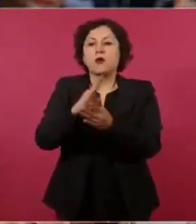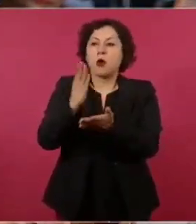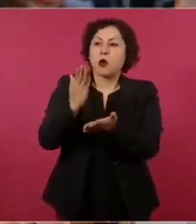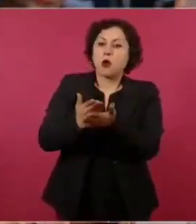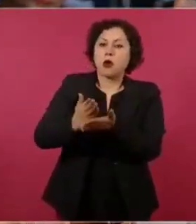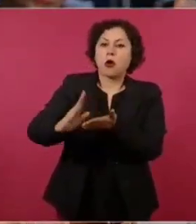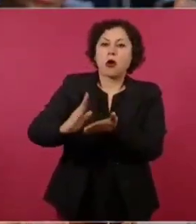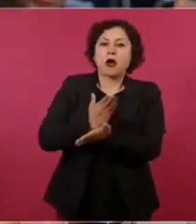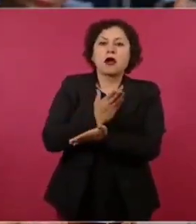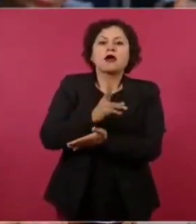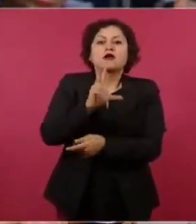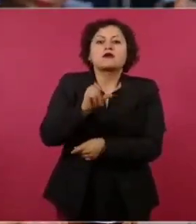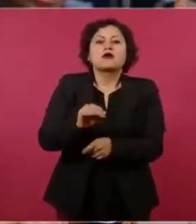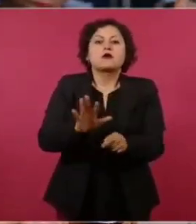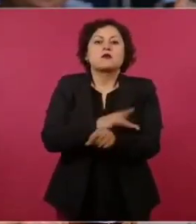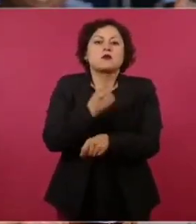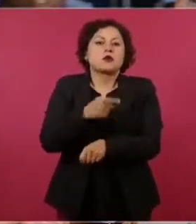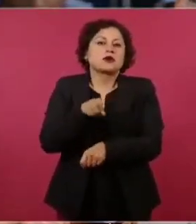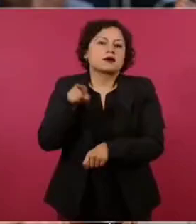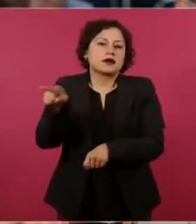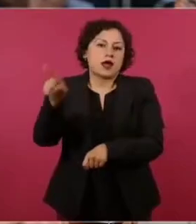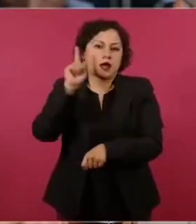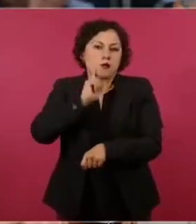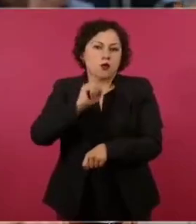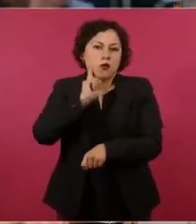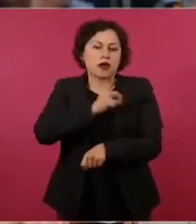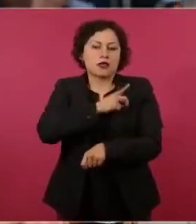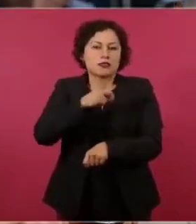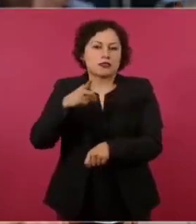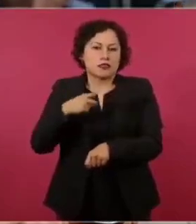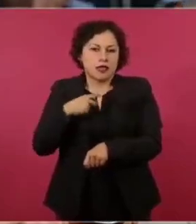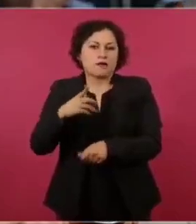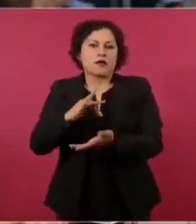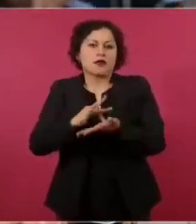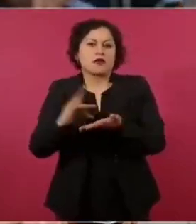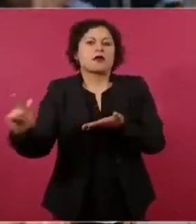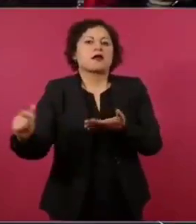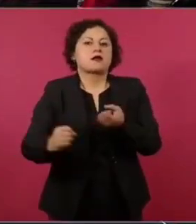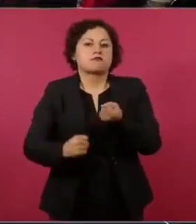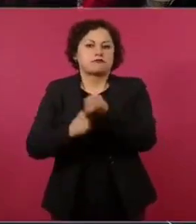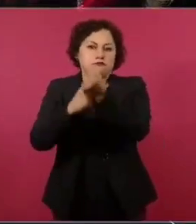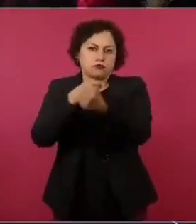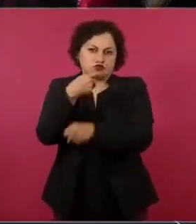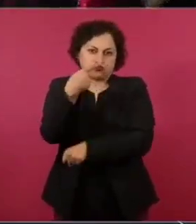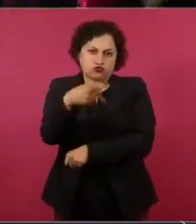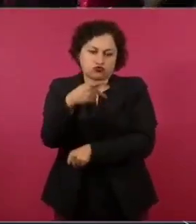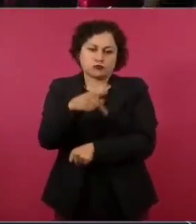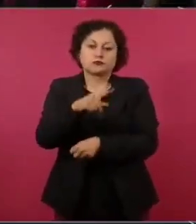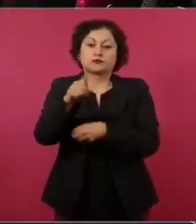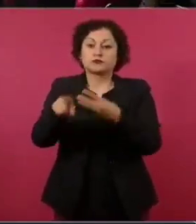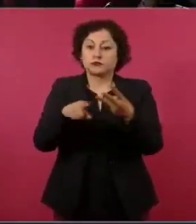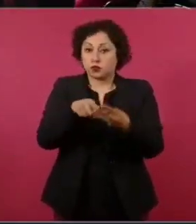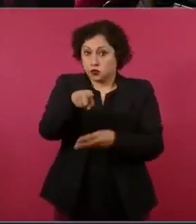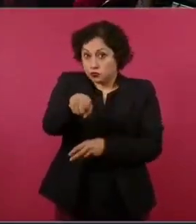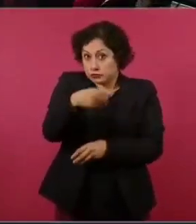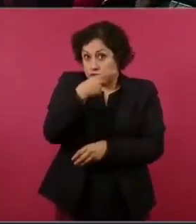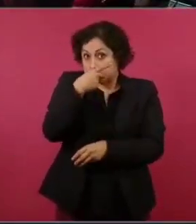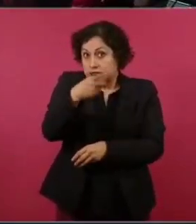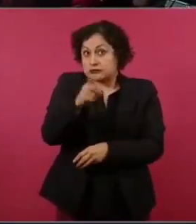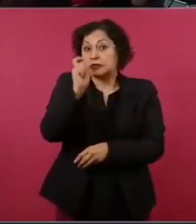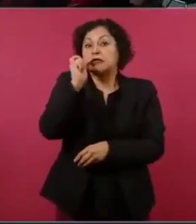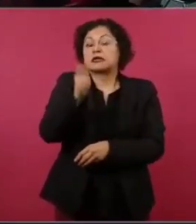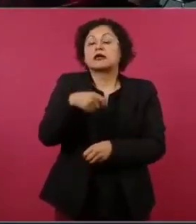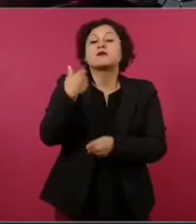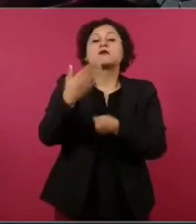porque sería pintarla con el pueblo de México que la llevó al triunfo electoral. También usted ha dicho que se deslinda de la vida